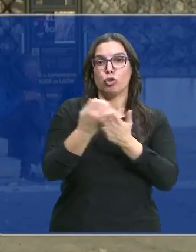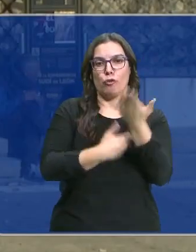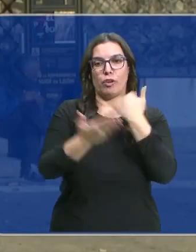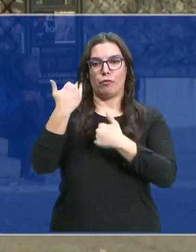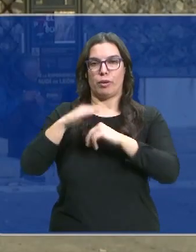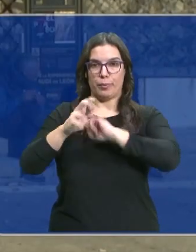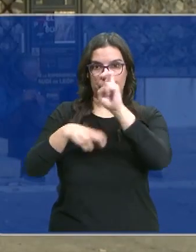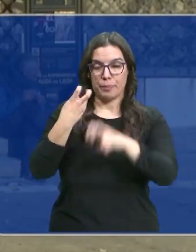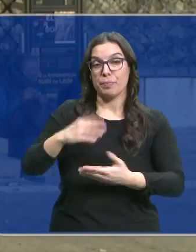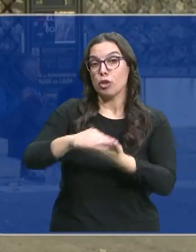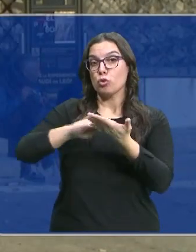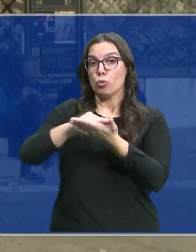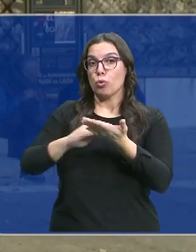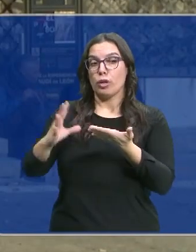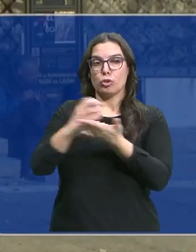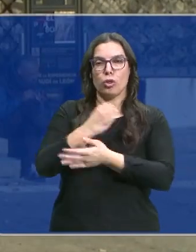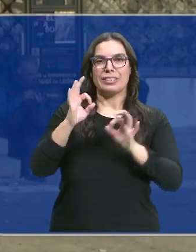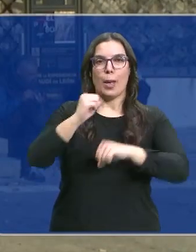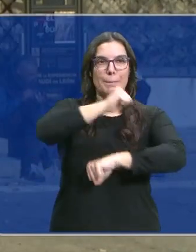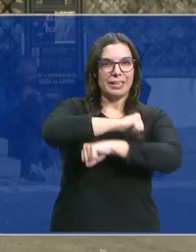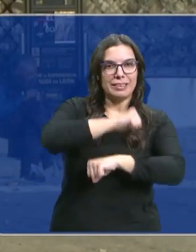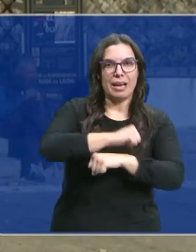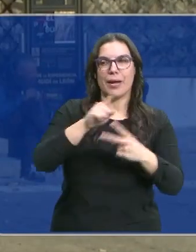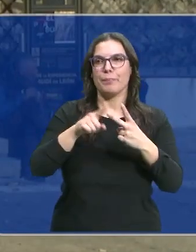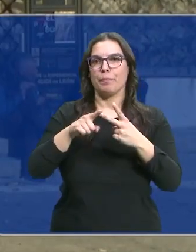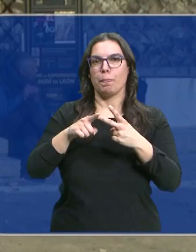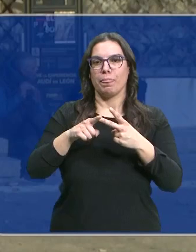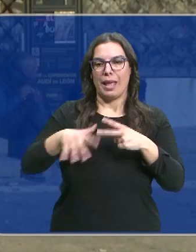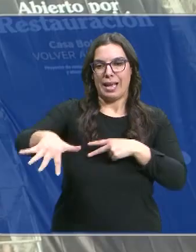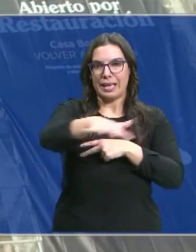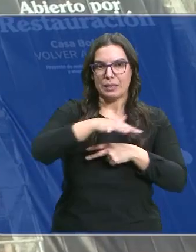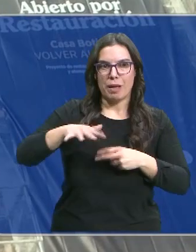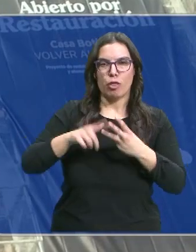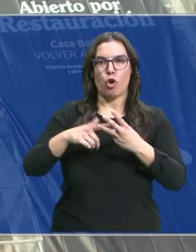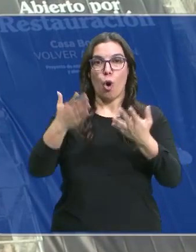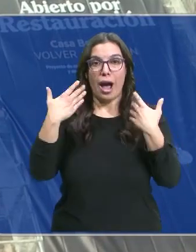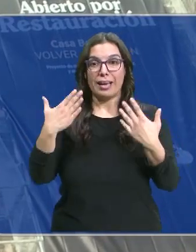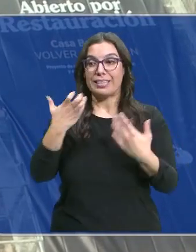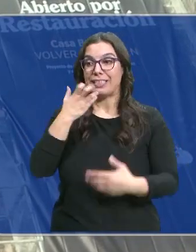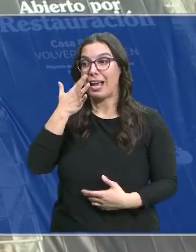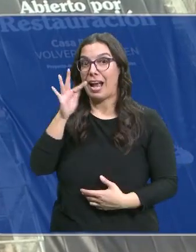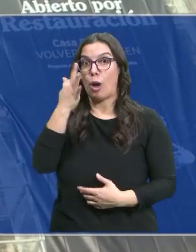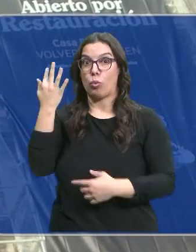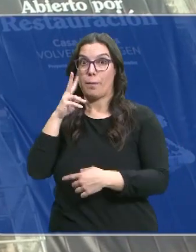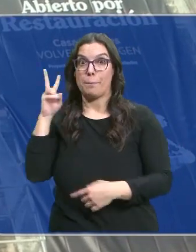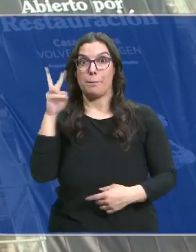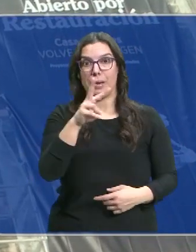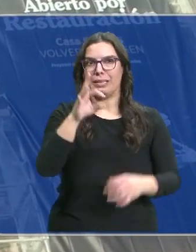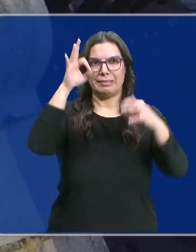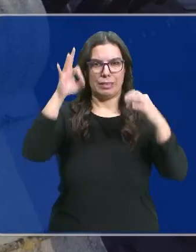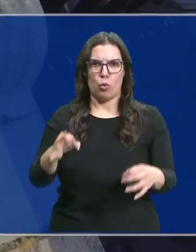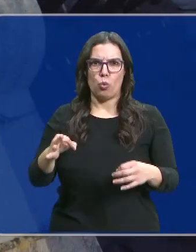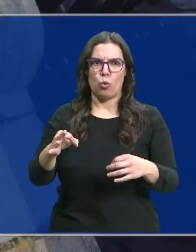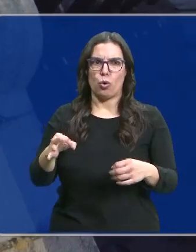Todas las soluciones que puso aquí de ventanas, de distribución, del espacio, de aire, si Gaudí lo viera estoy seguro que